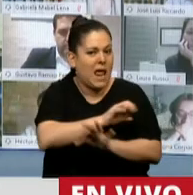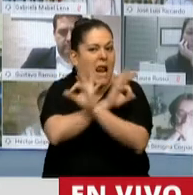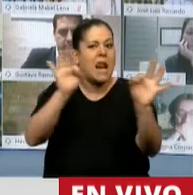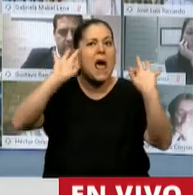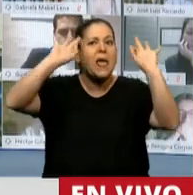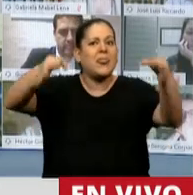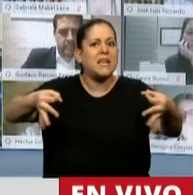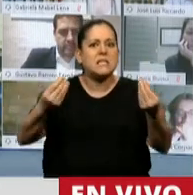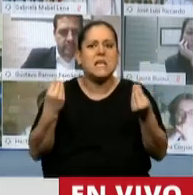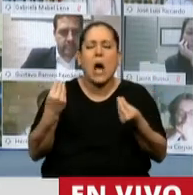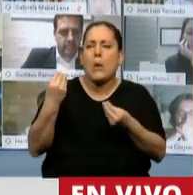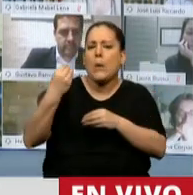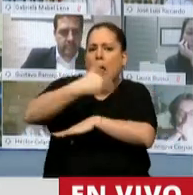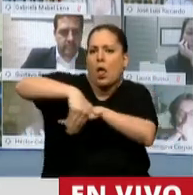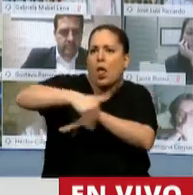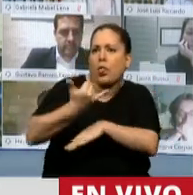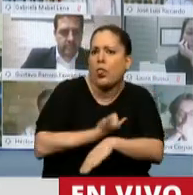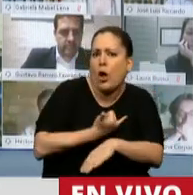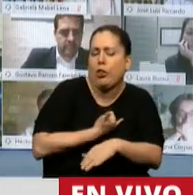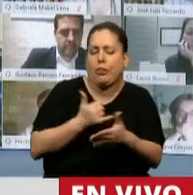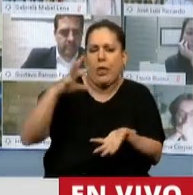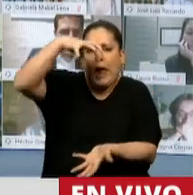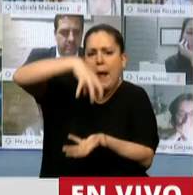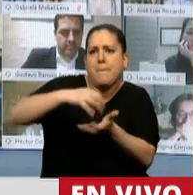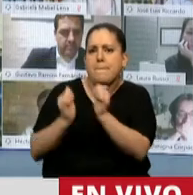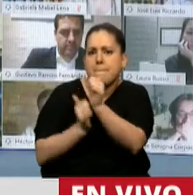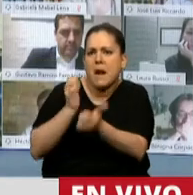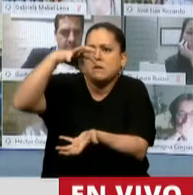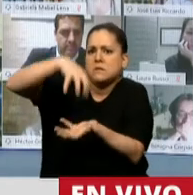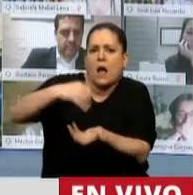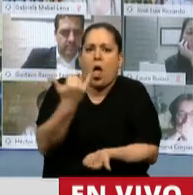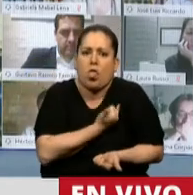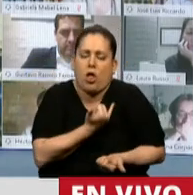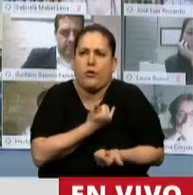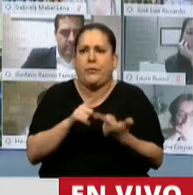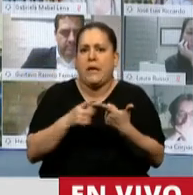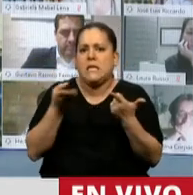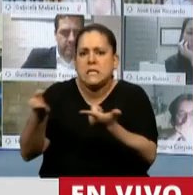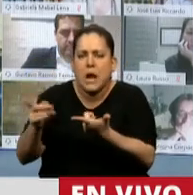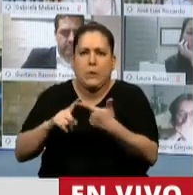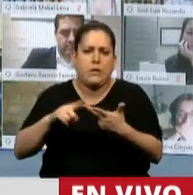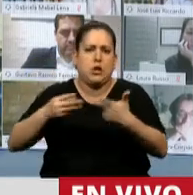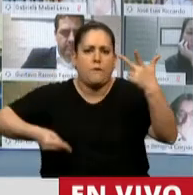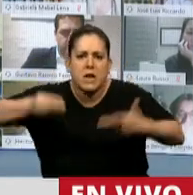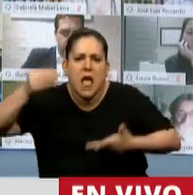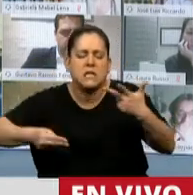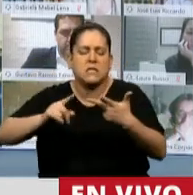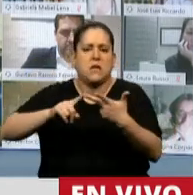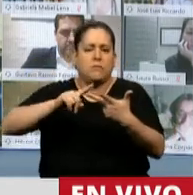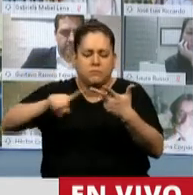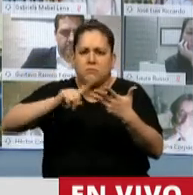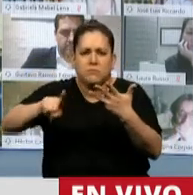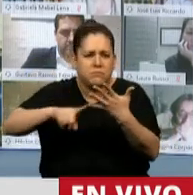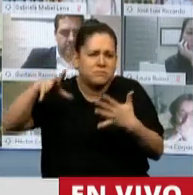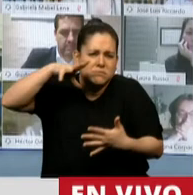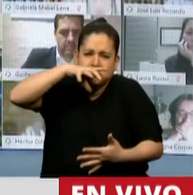sabe los datos de esas empresas, y hay verdaderos servicios jurídicos, contables, financieros, para que esto